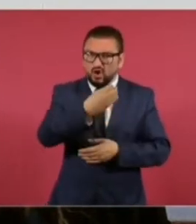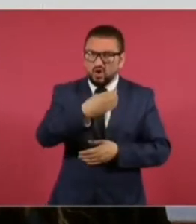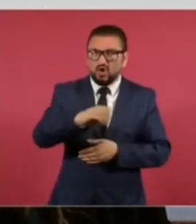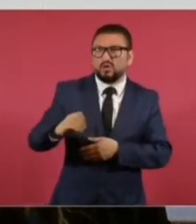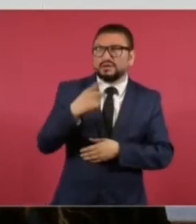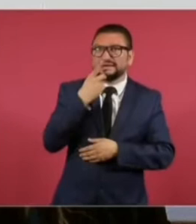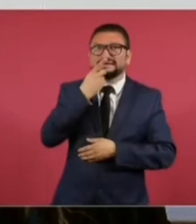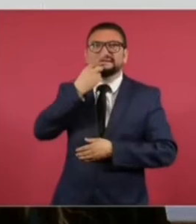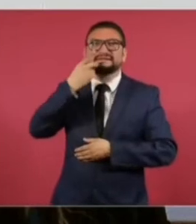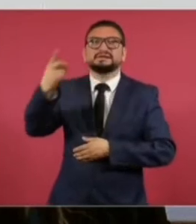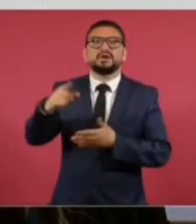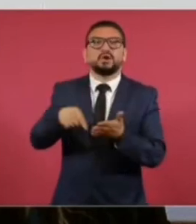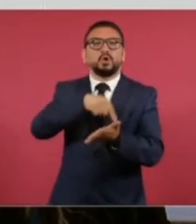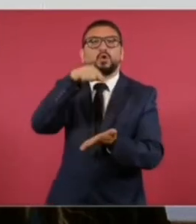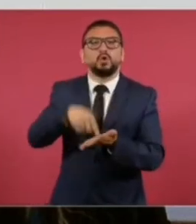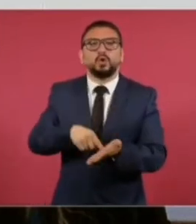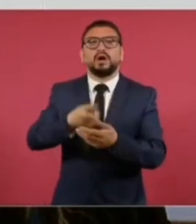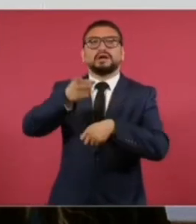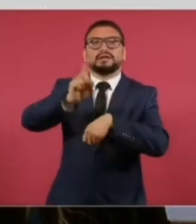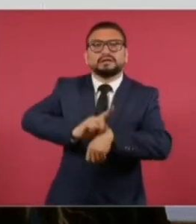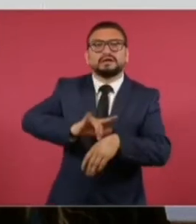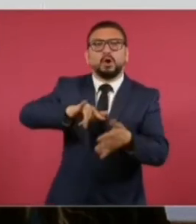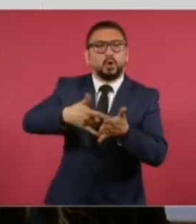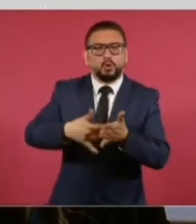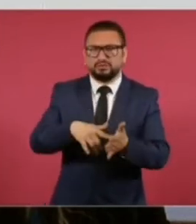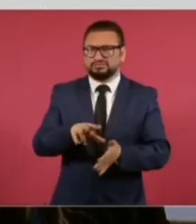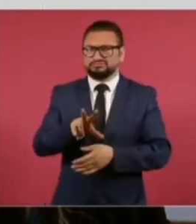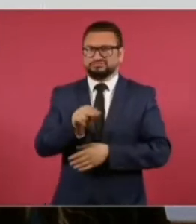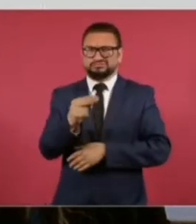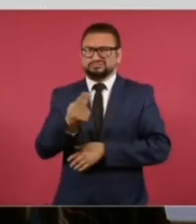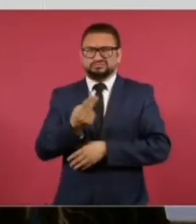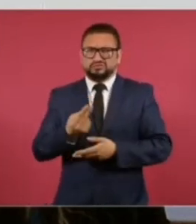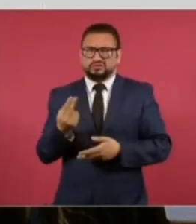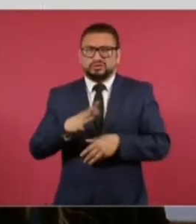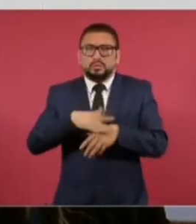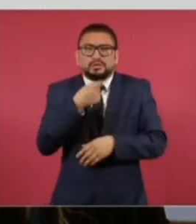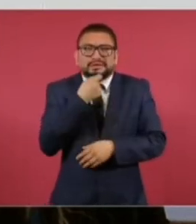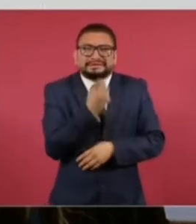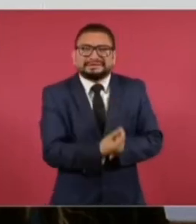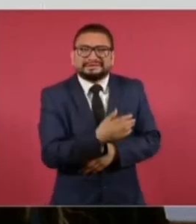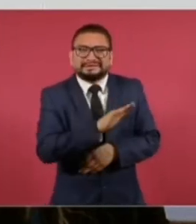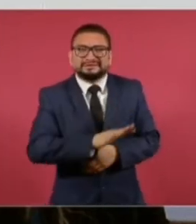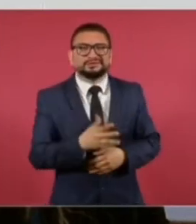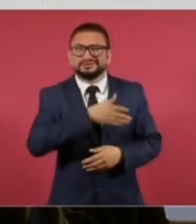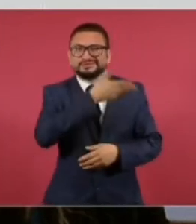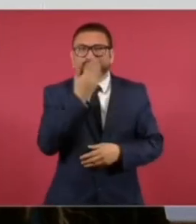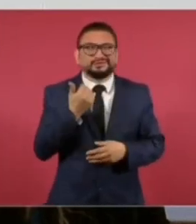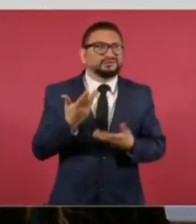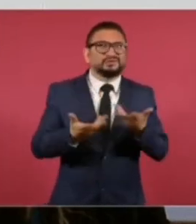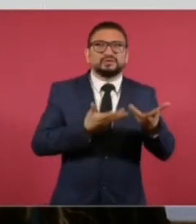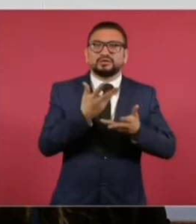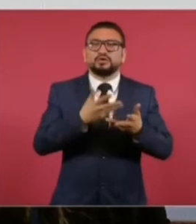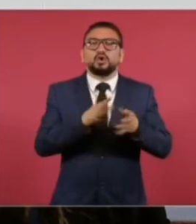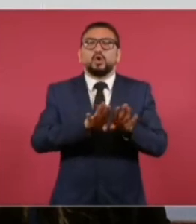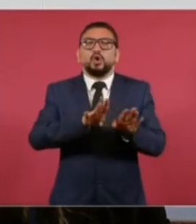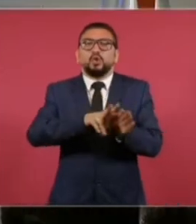referir lugar, día y hora, debido a su edad, obviamente, para no ser